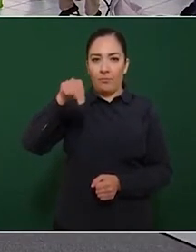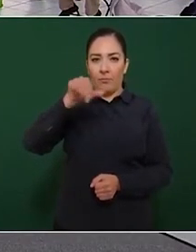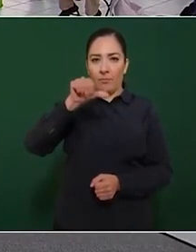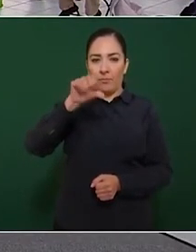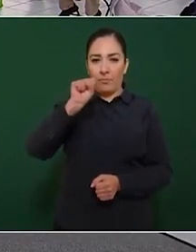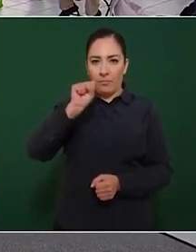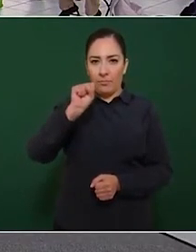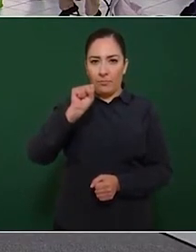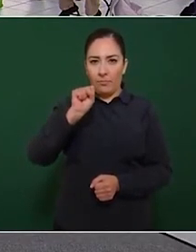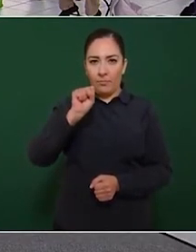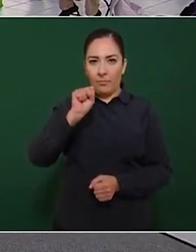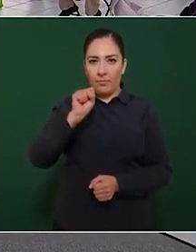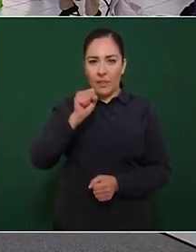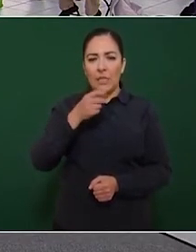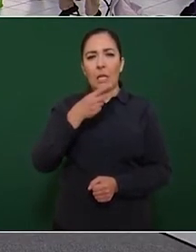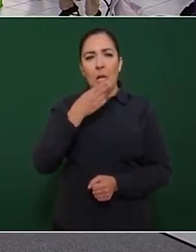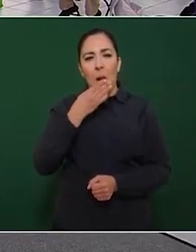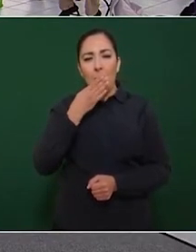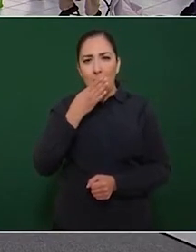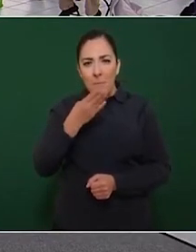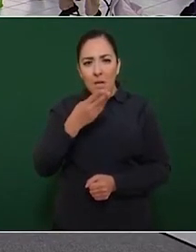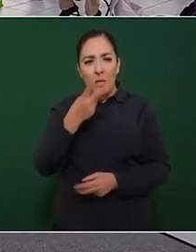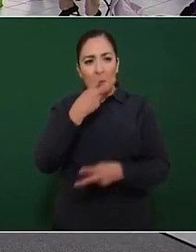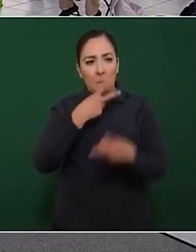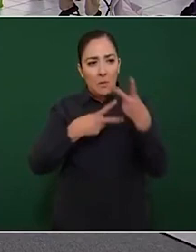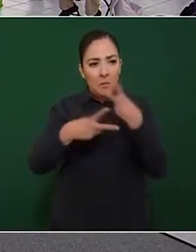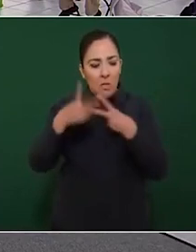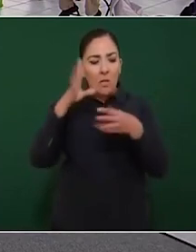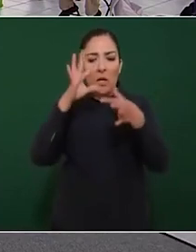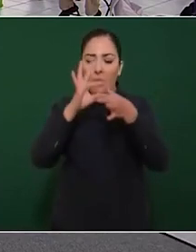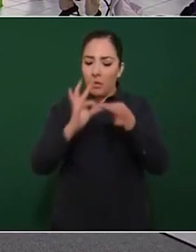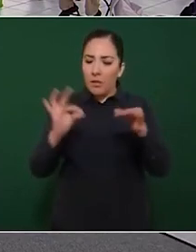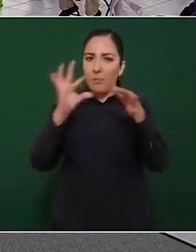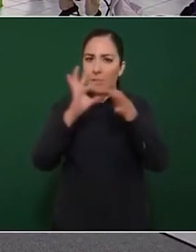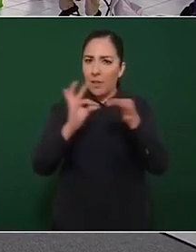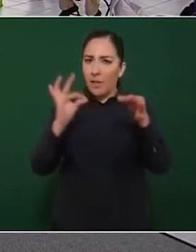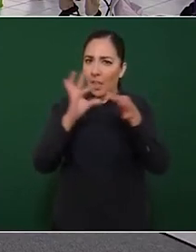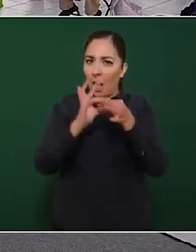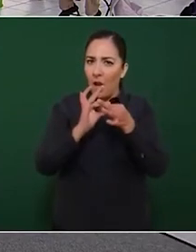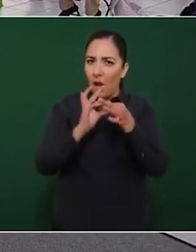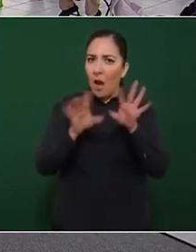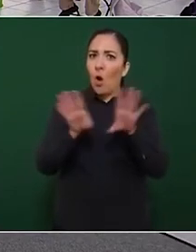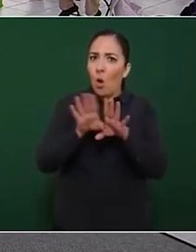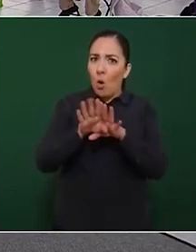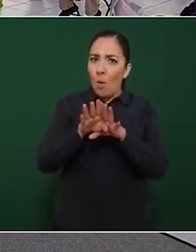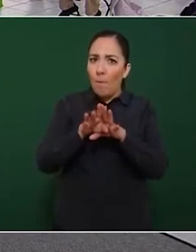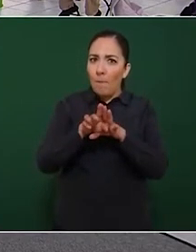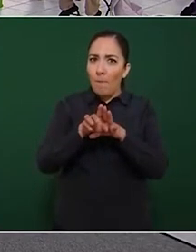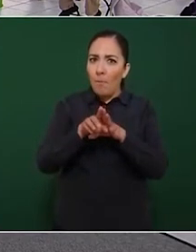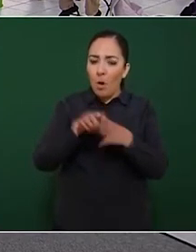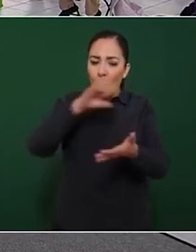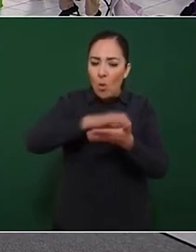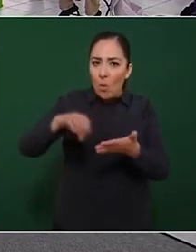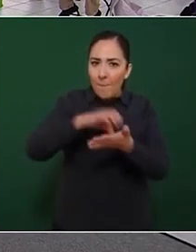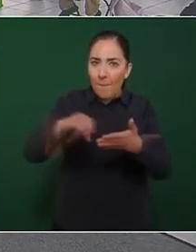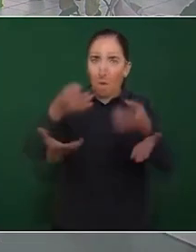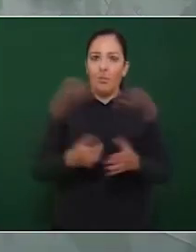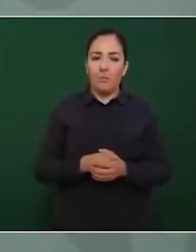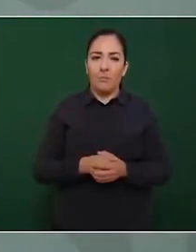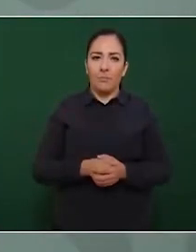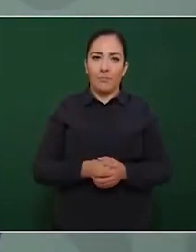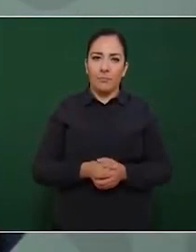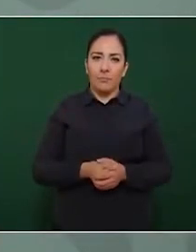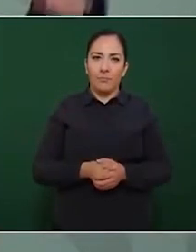hasta explicaran este cómo adquirieron el terreno del edificio